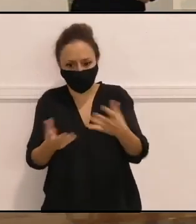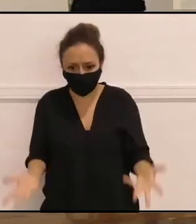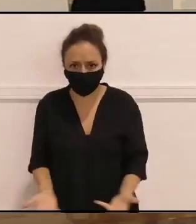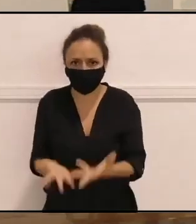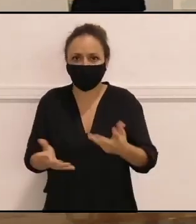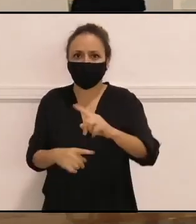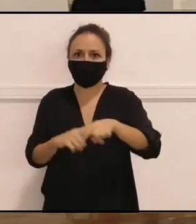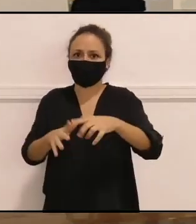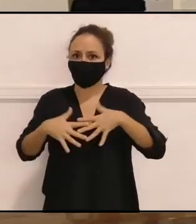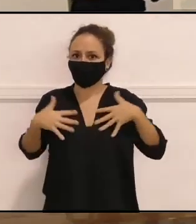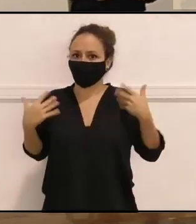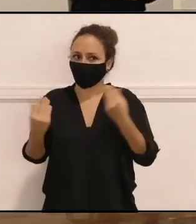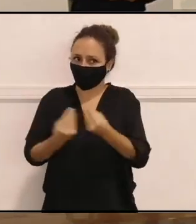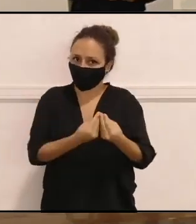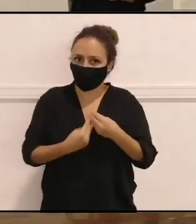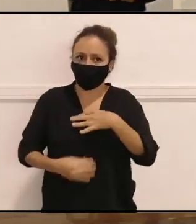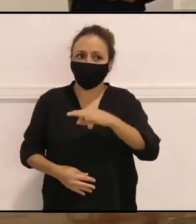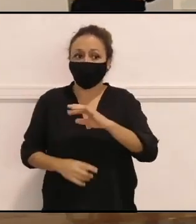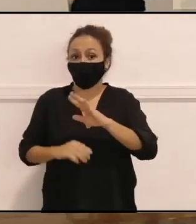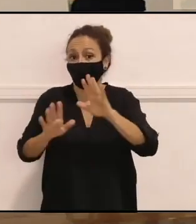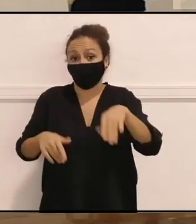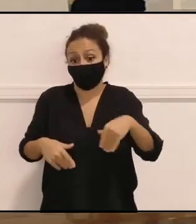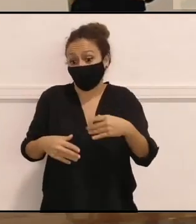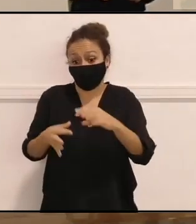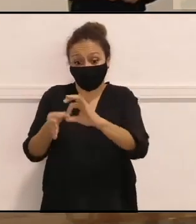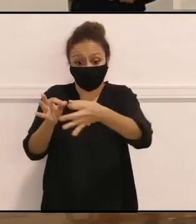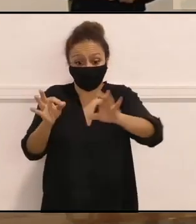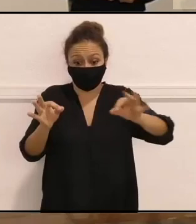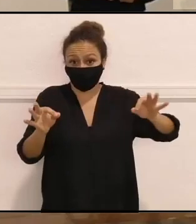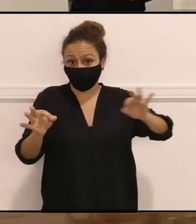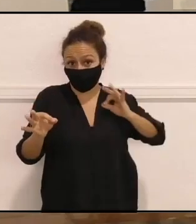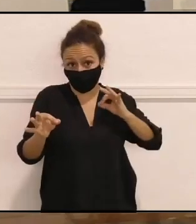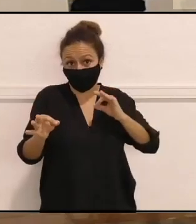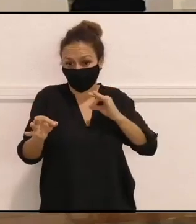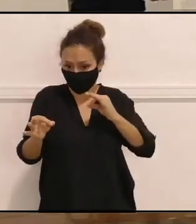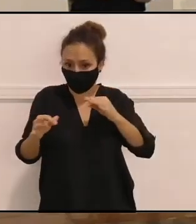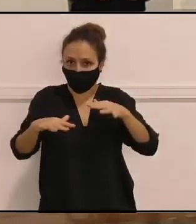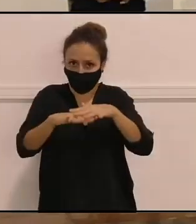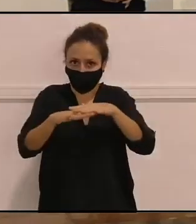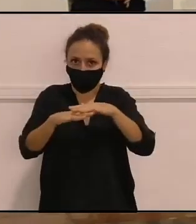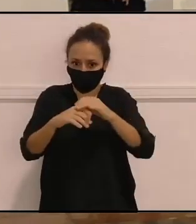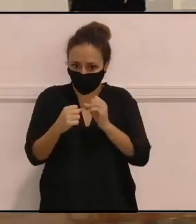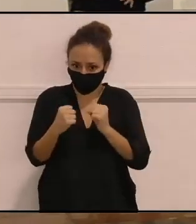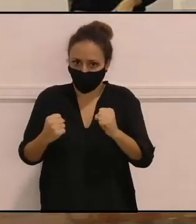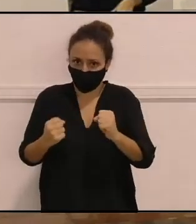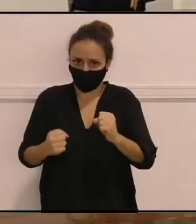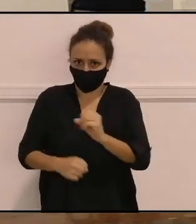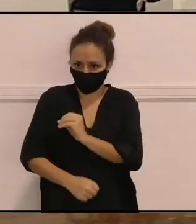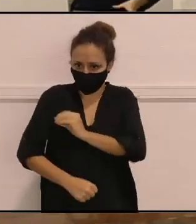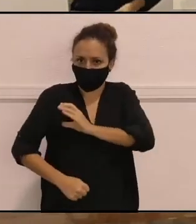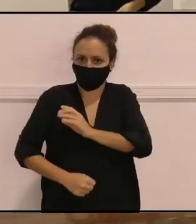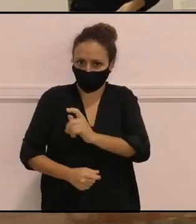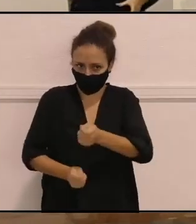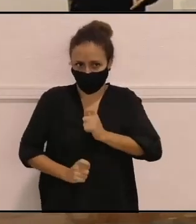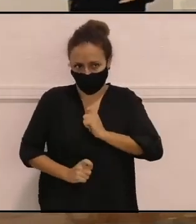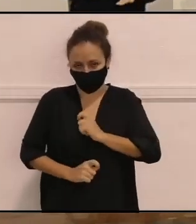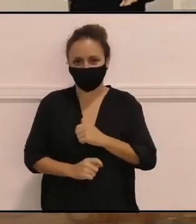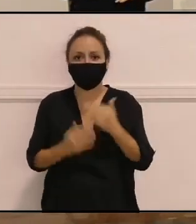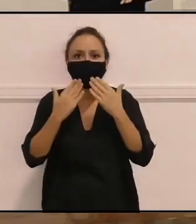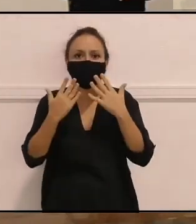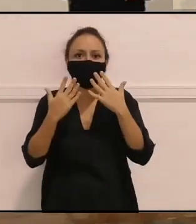y podamos seguir tejiendo alianzas y redes que nos fortalezcan. Gracias a todas.